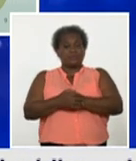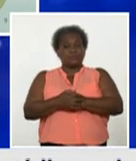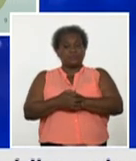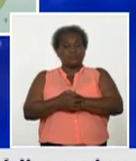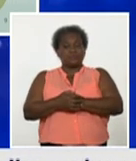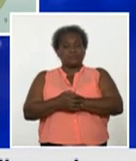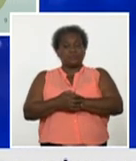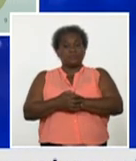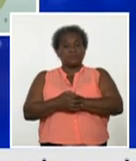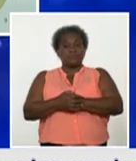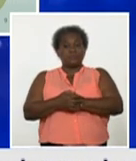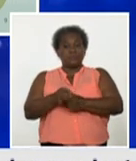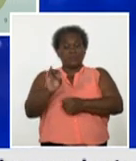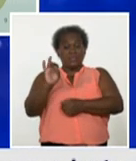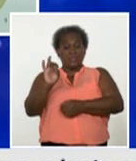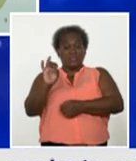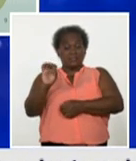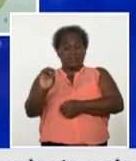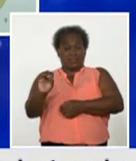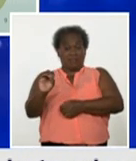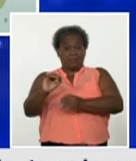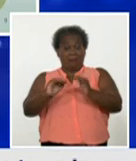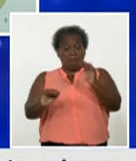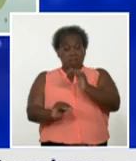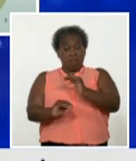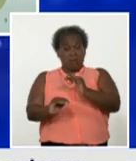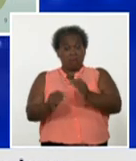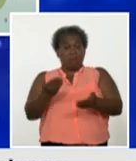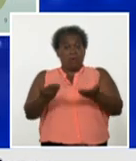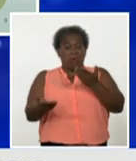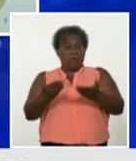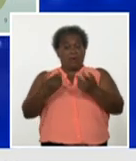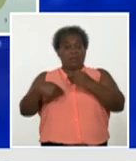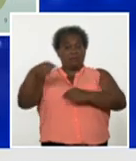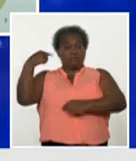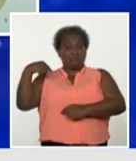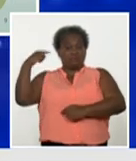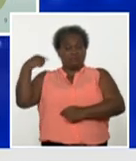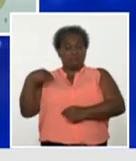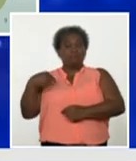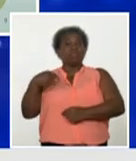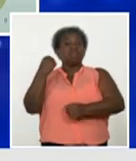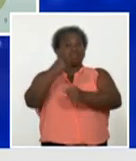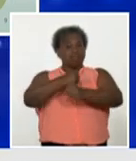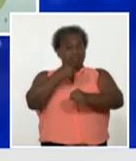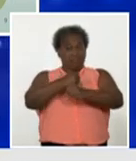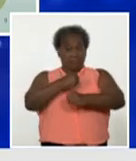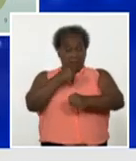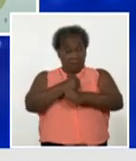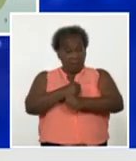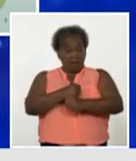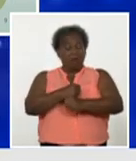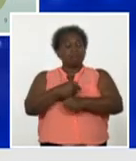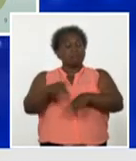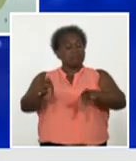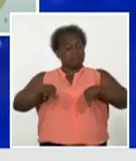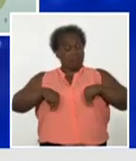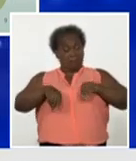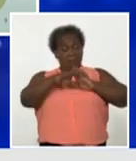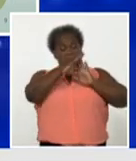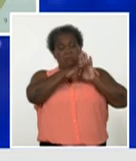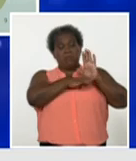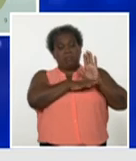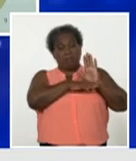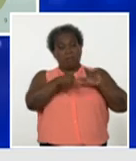setenta menos que el día anterior de toda forma ellos trabajan y adoptan medidas para que realmente